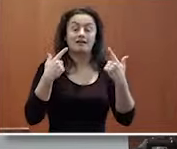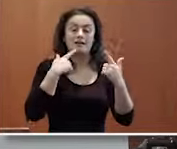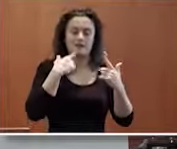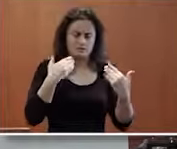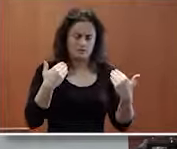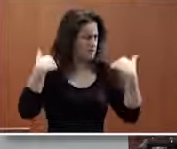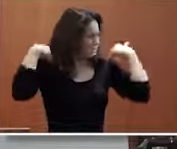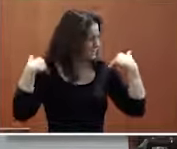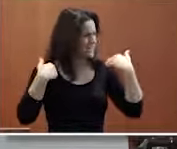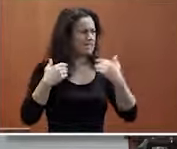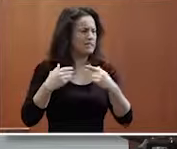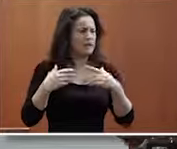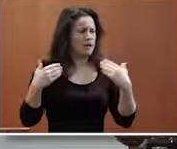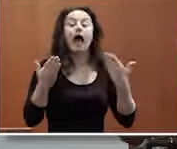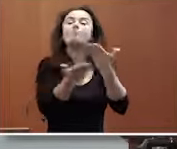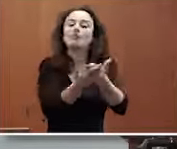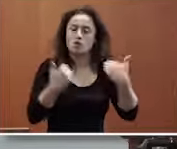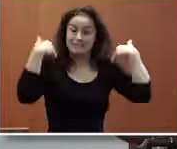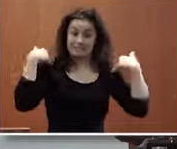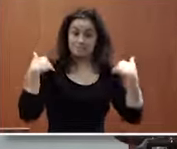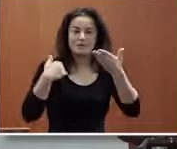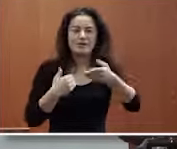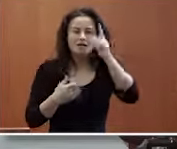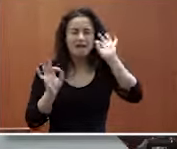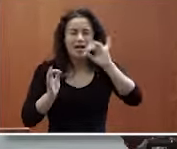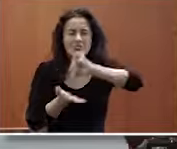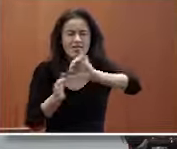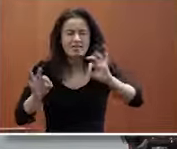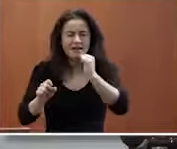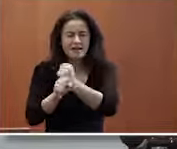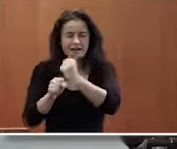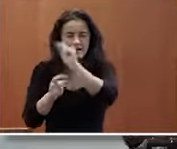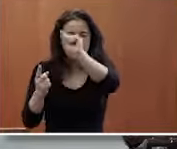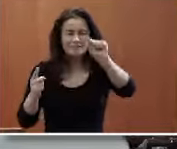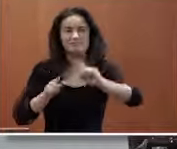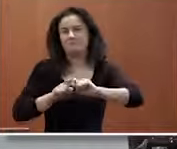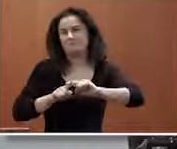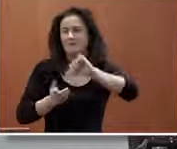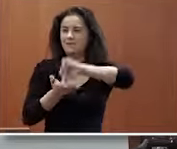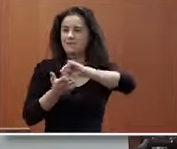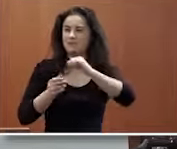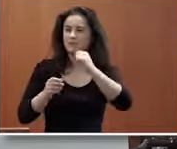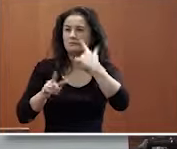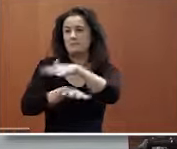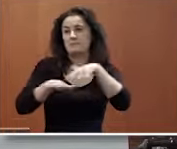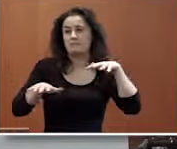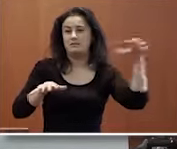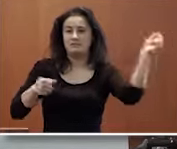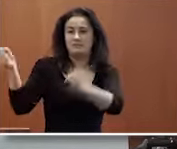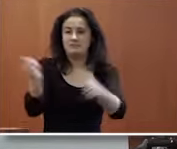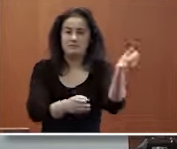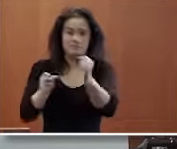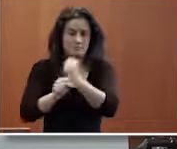lo he mencionado antes ya la cadena de suministros tener en cuenta los centros especiales de empleo que son centros de trabajo que dan trabajo mayoritariamente a personas con